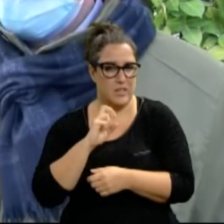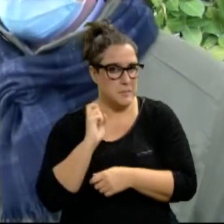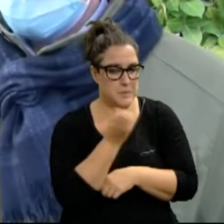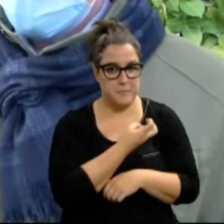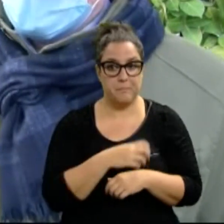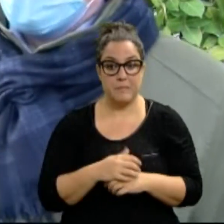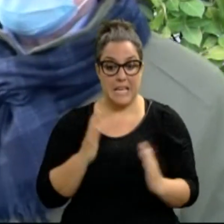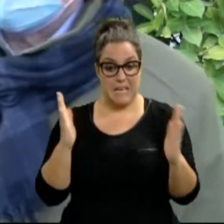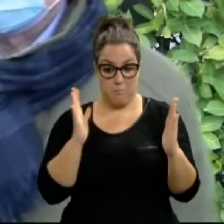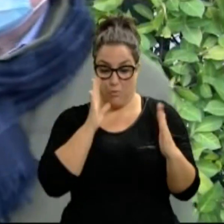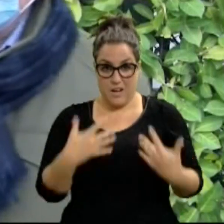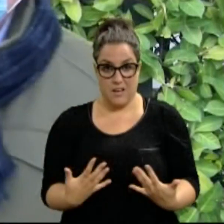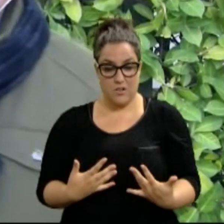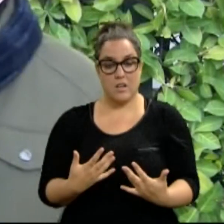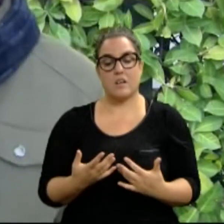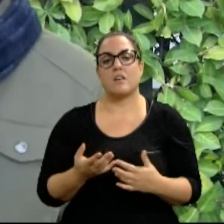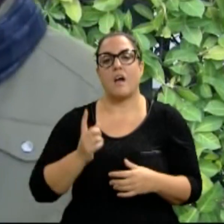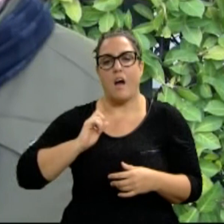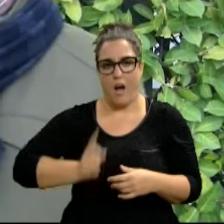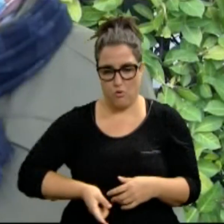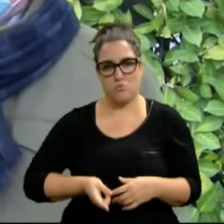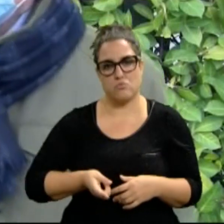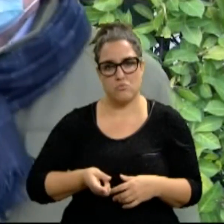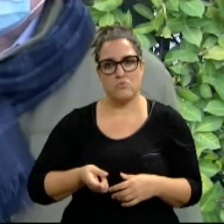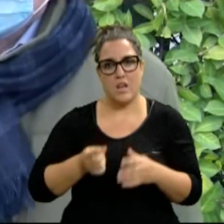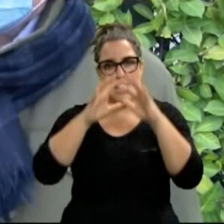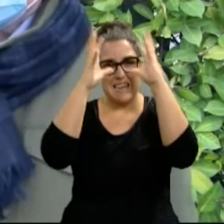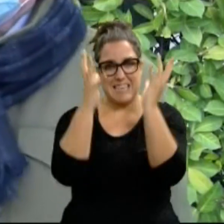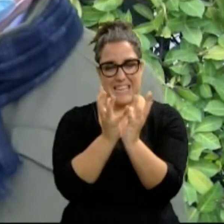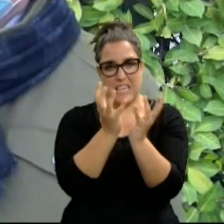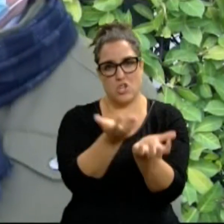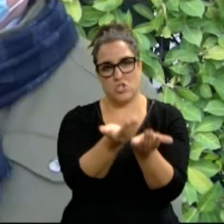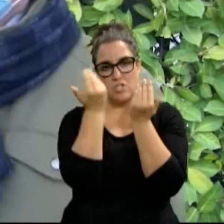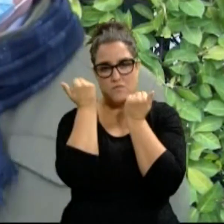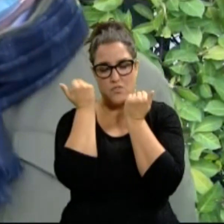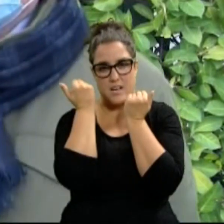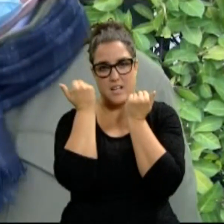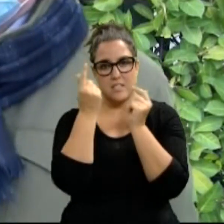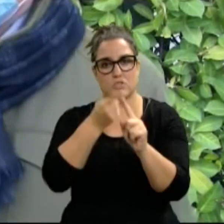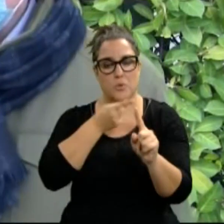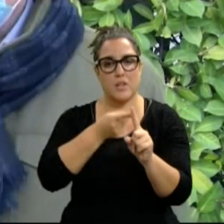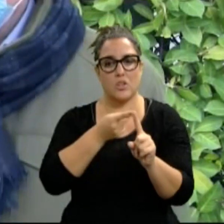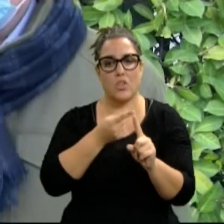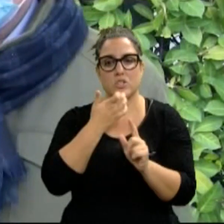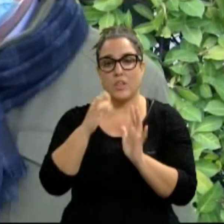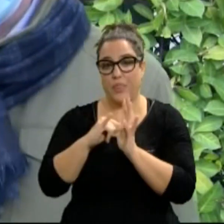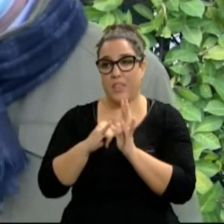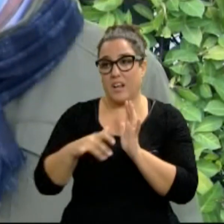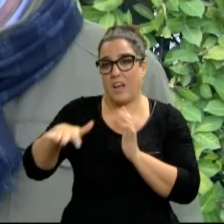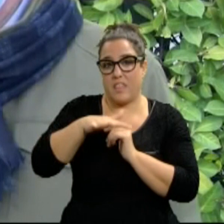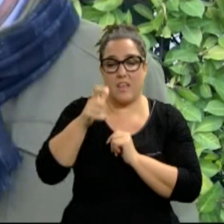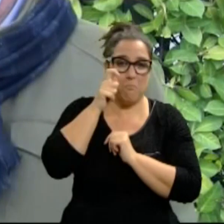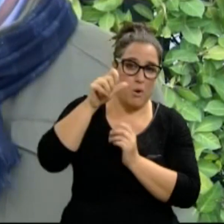estas épocas del año aún se siguen retirando dichos nidos, sobre todo los que están cerca de la población